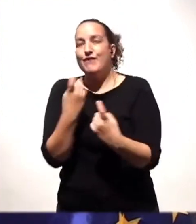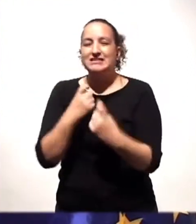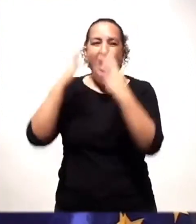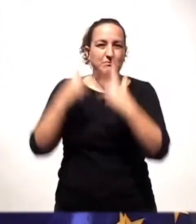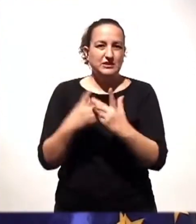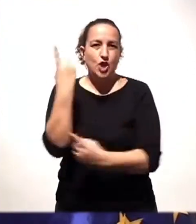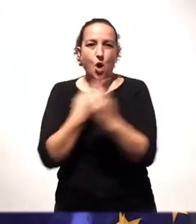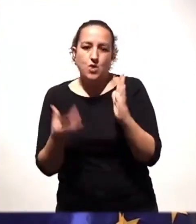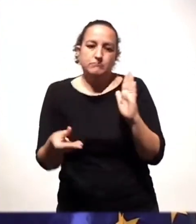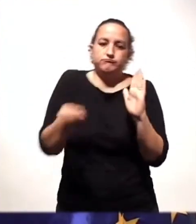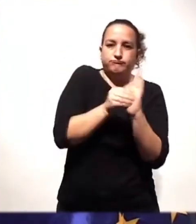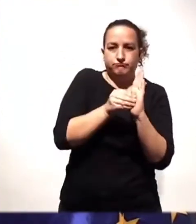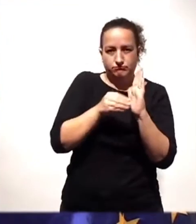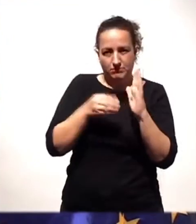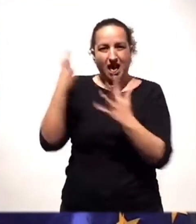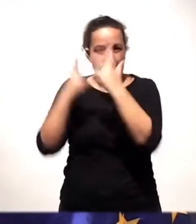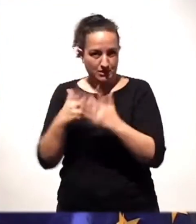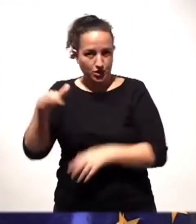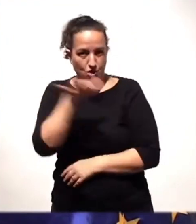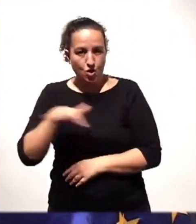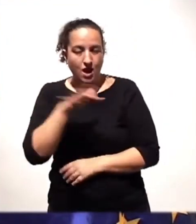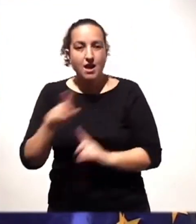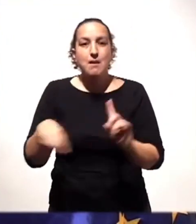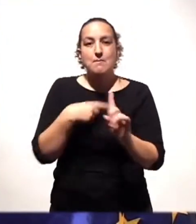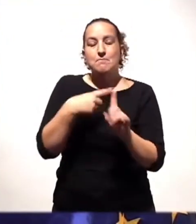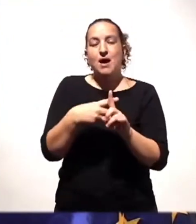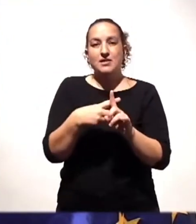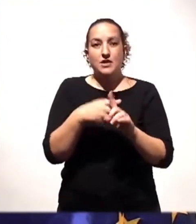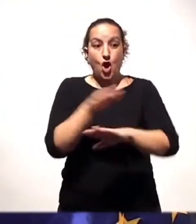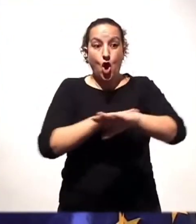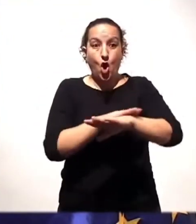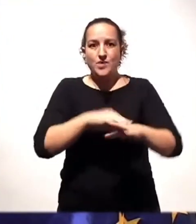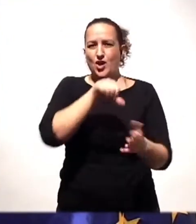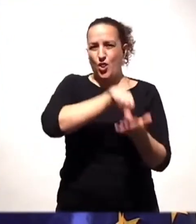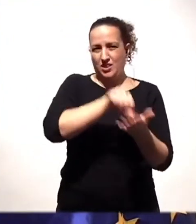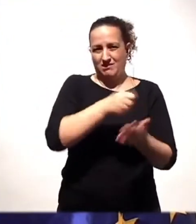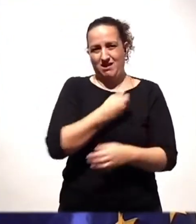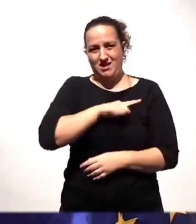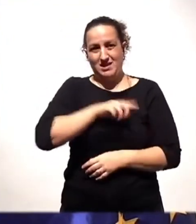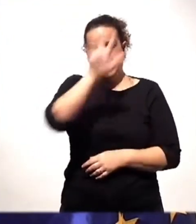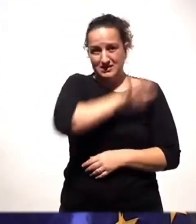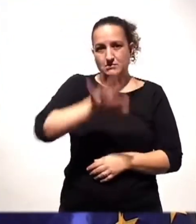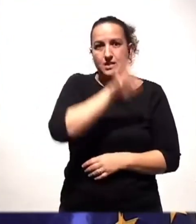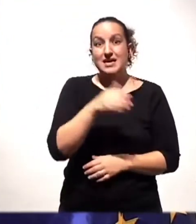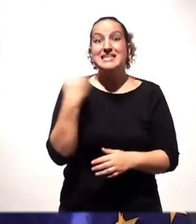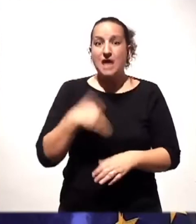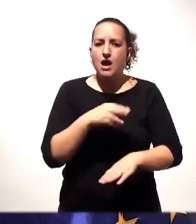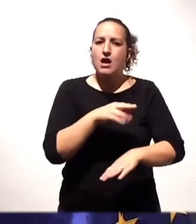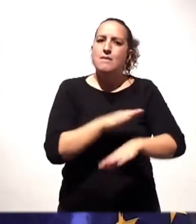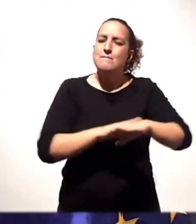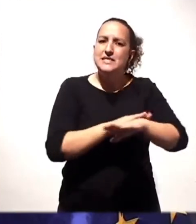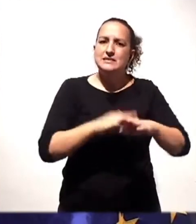administración local y que tenga el visto bueno del Gobierno central que ya a través del Ministerio de Vivienda lo tiene